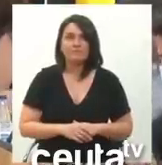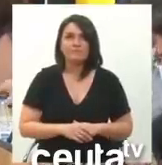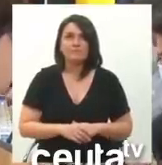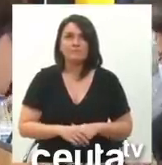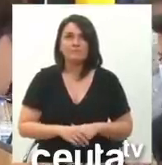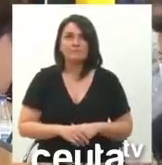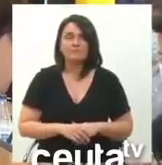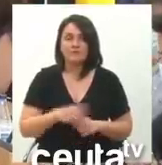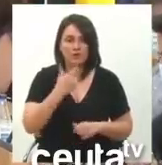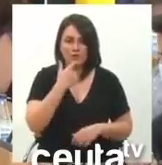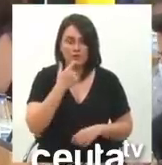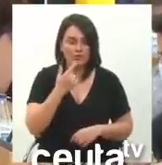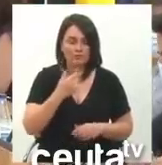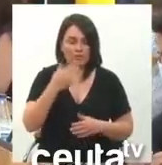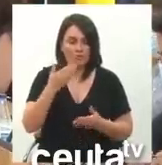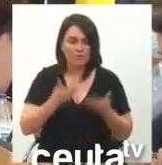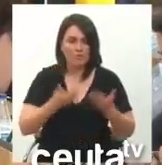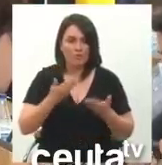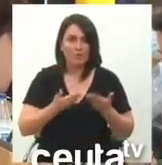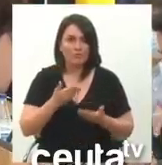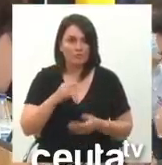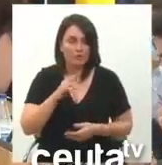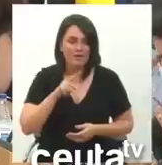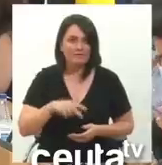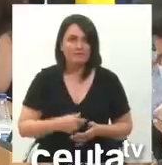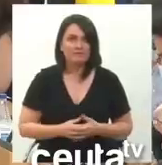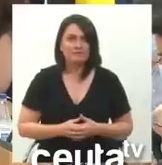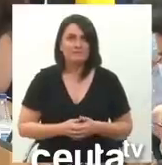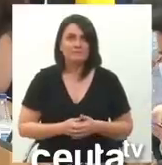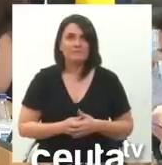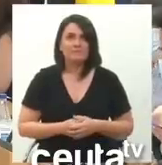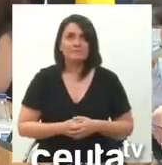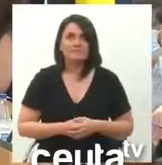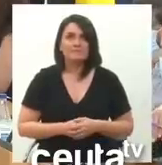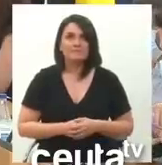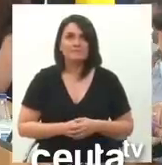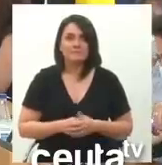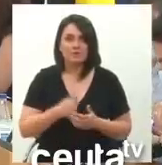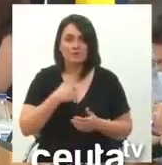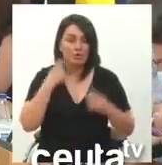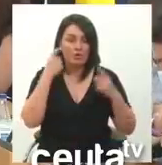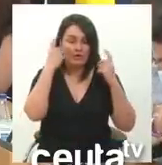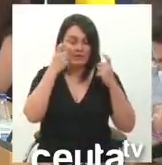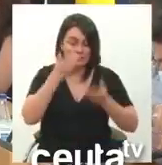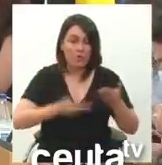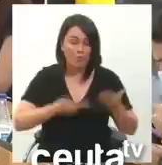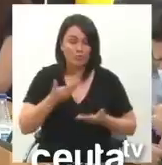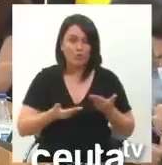No estoy siendo injusto con usted. Por lo menos, al menos, al menos no lo pretendo, señor Mustafa.